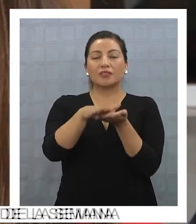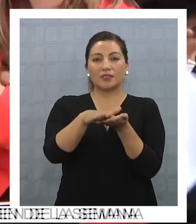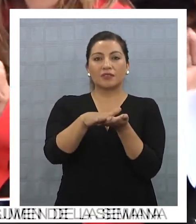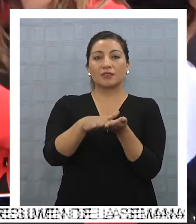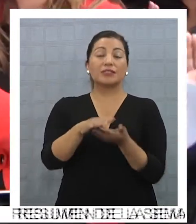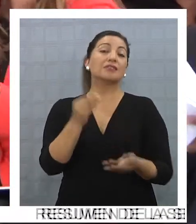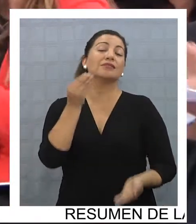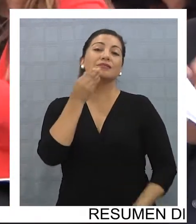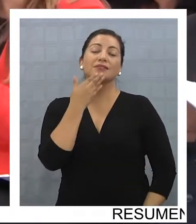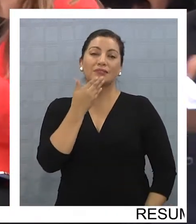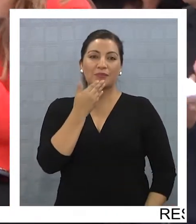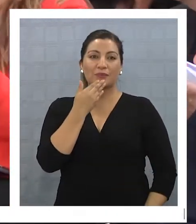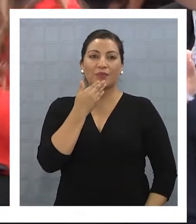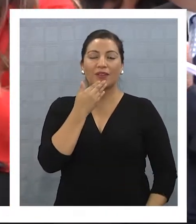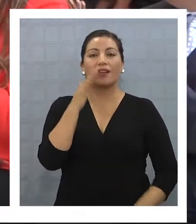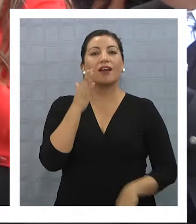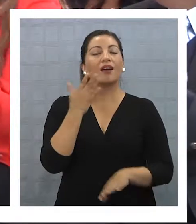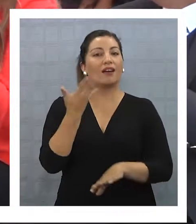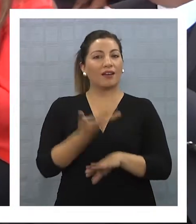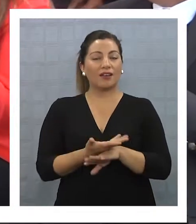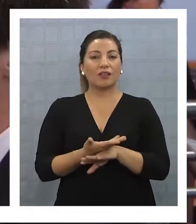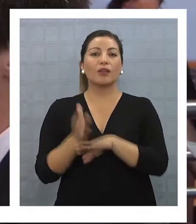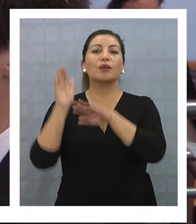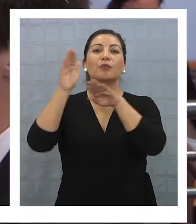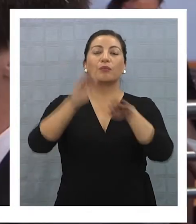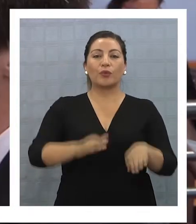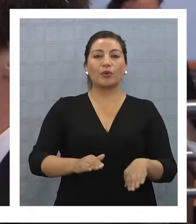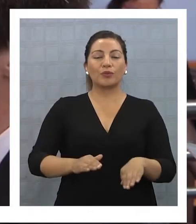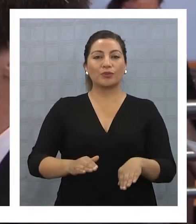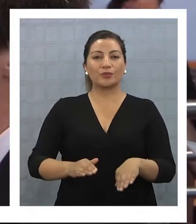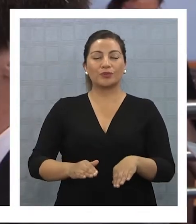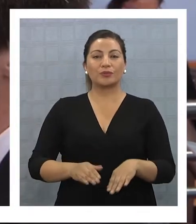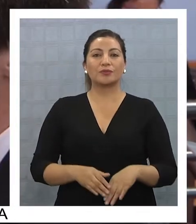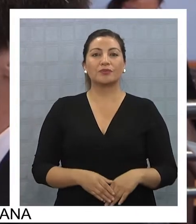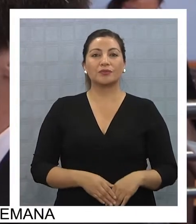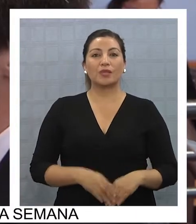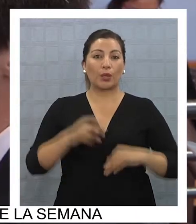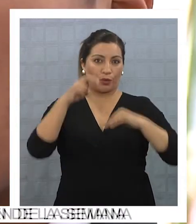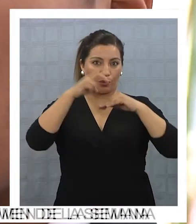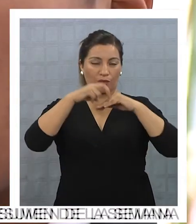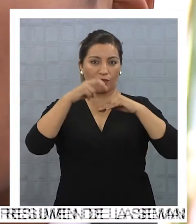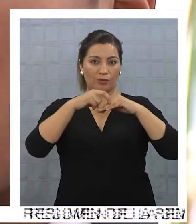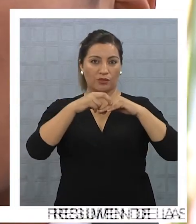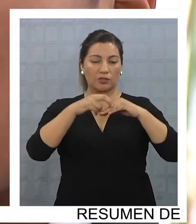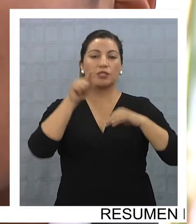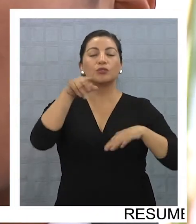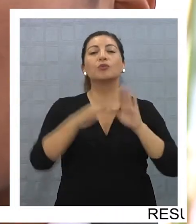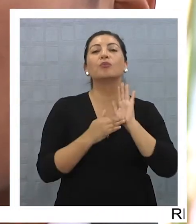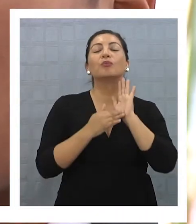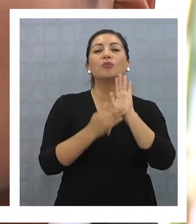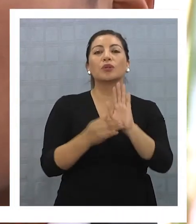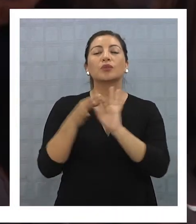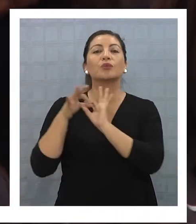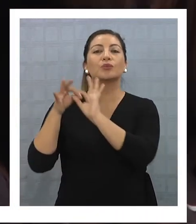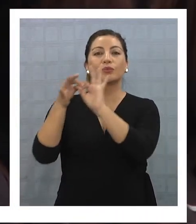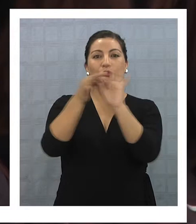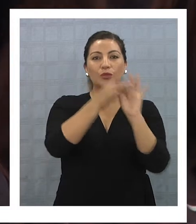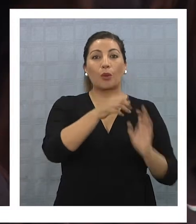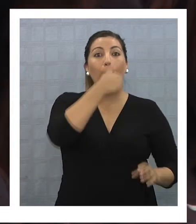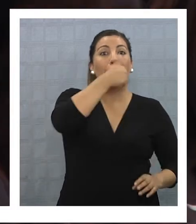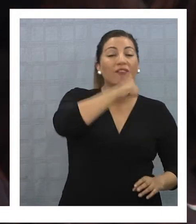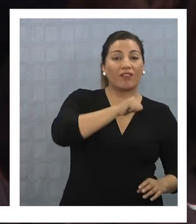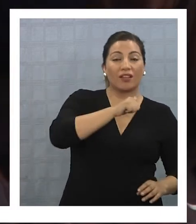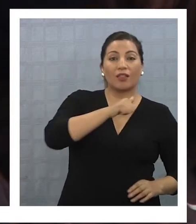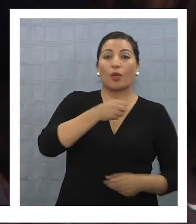gratuito, que además cuenta con el apoyo, ha contado desde hace mucho tiempo con el apoyo de Coyahuasi. Esto es que refleja una alianza público